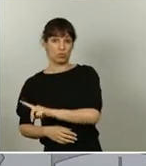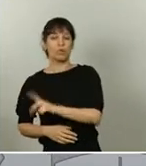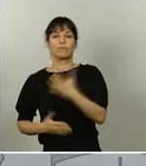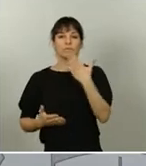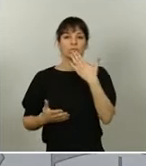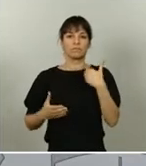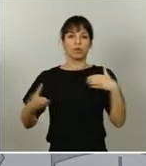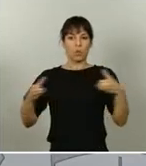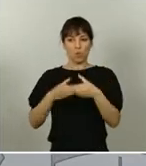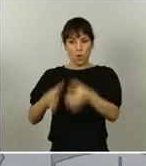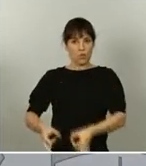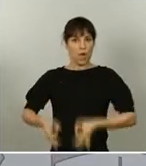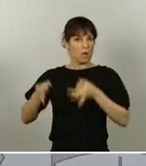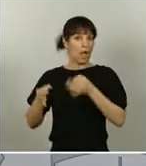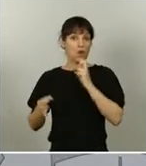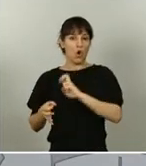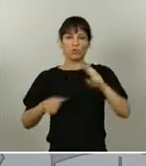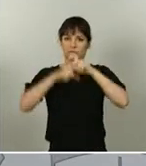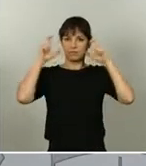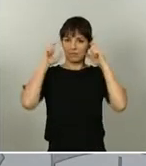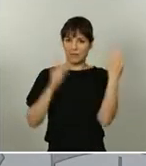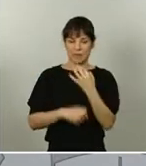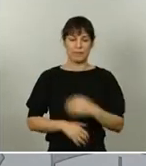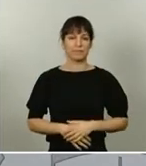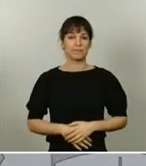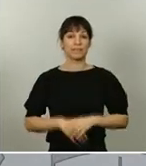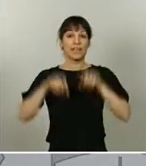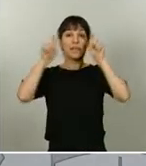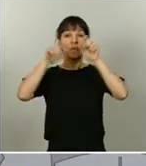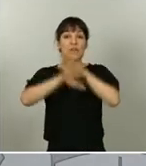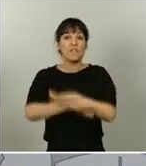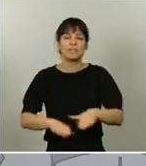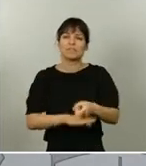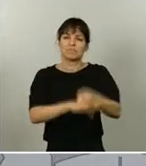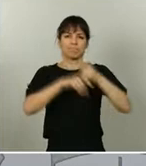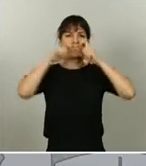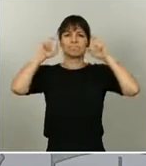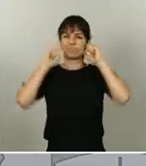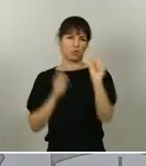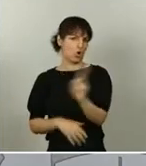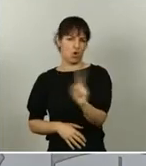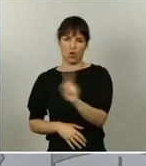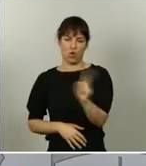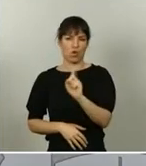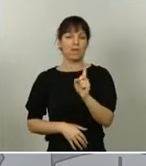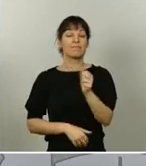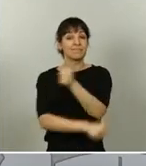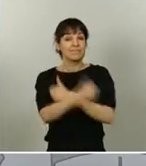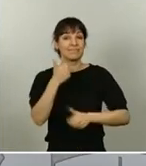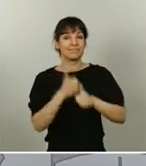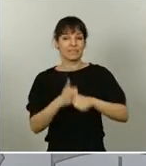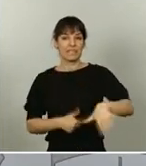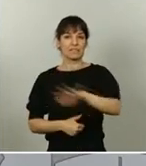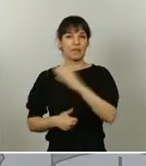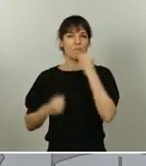de convivencia. En educación infantil no será obligatoria la mascarilla. Se priorizará, además, la utilización de espacios al aire libre